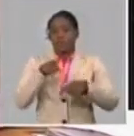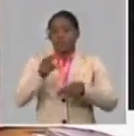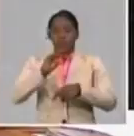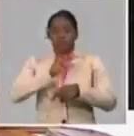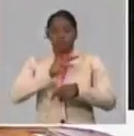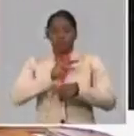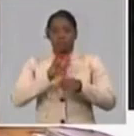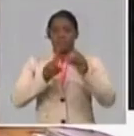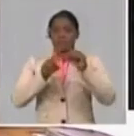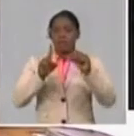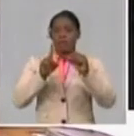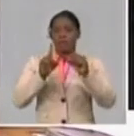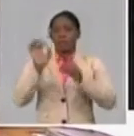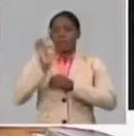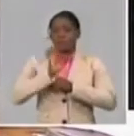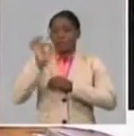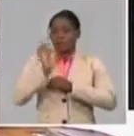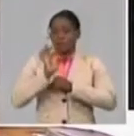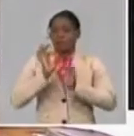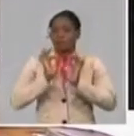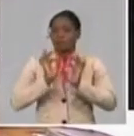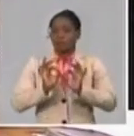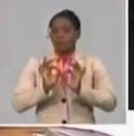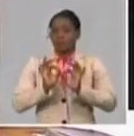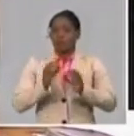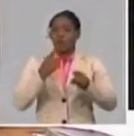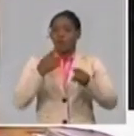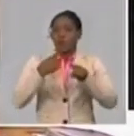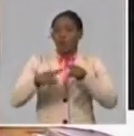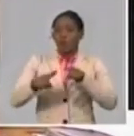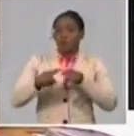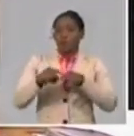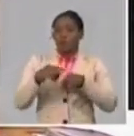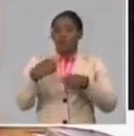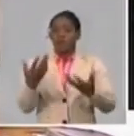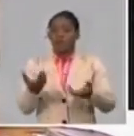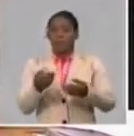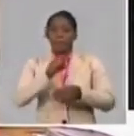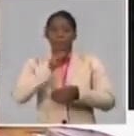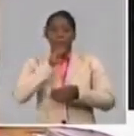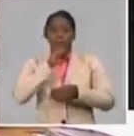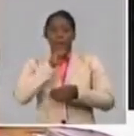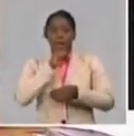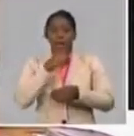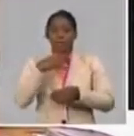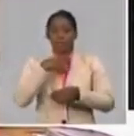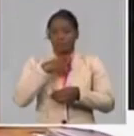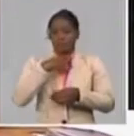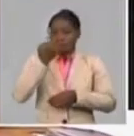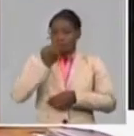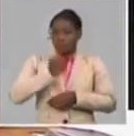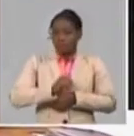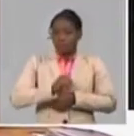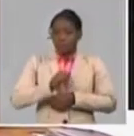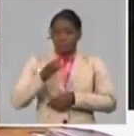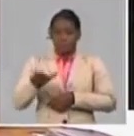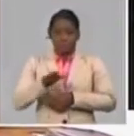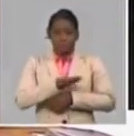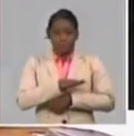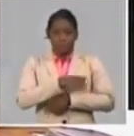otras prestaciones sociales. 75 mil 64 madres trabajadoras con niños en escuelas primarias